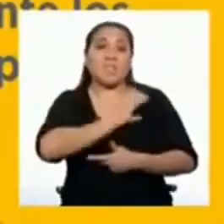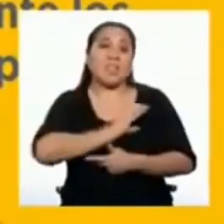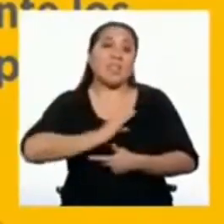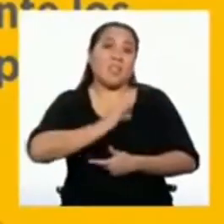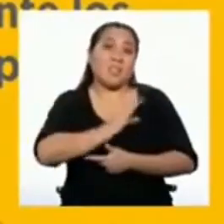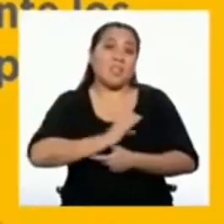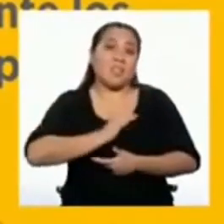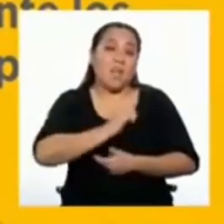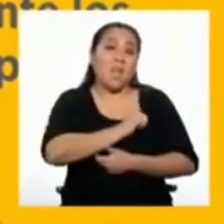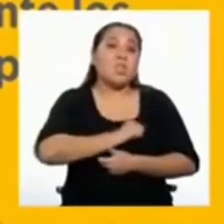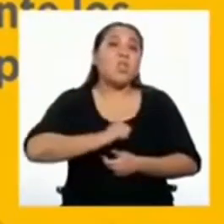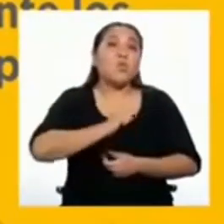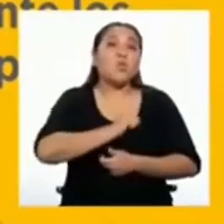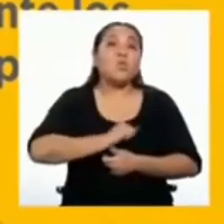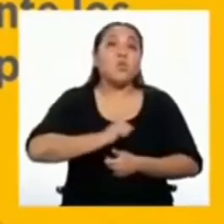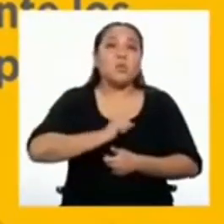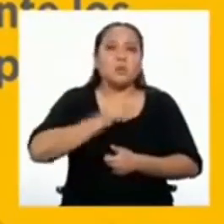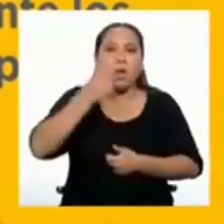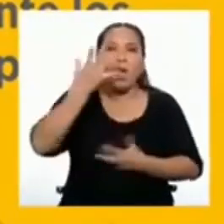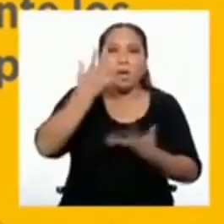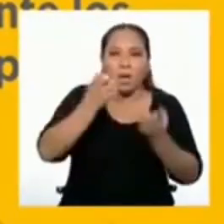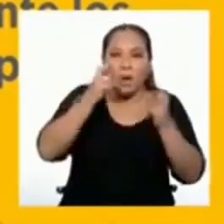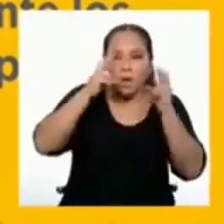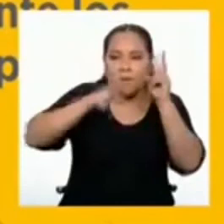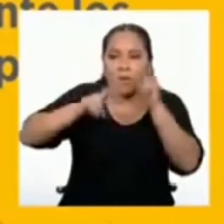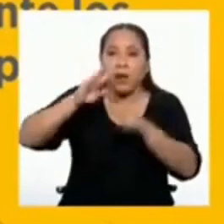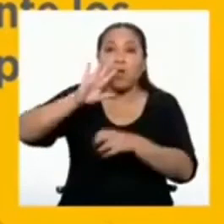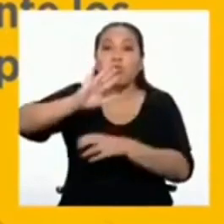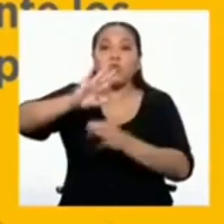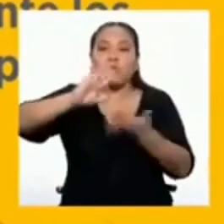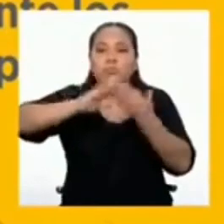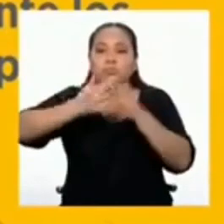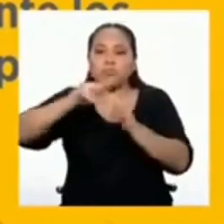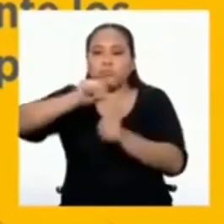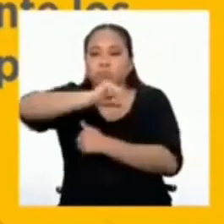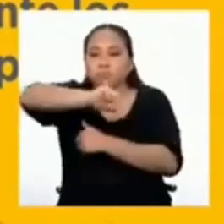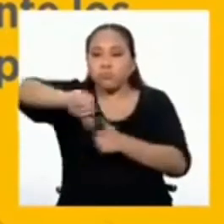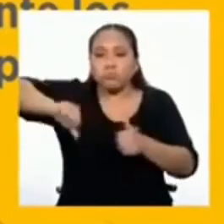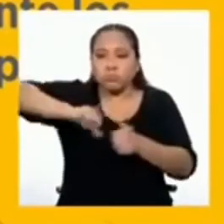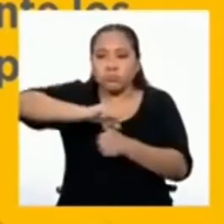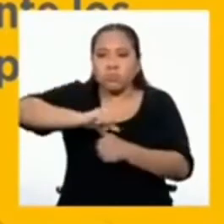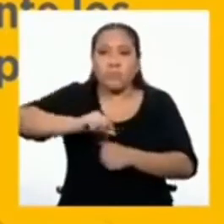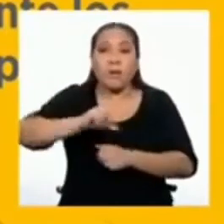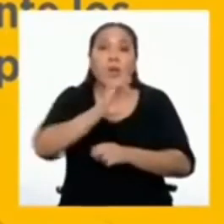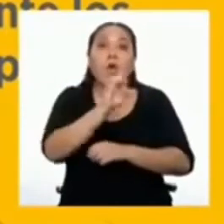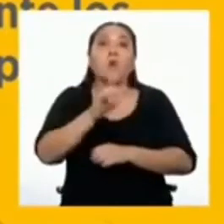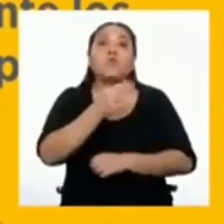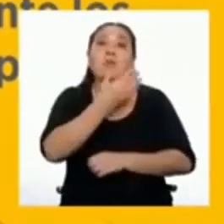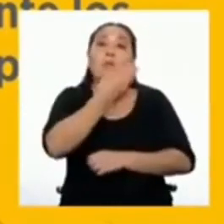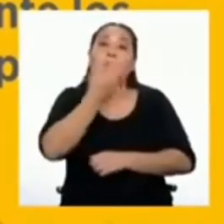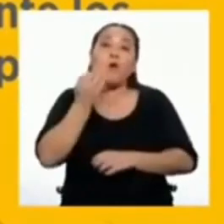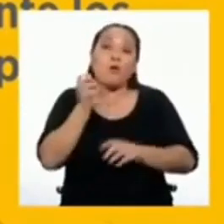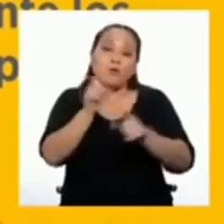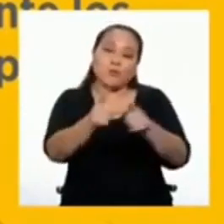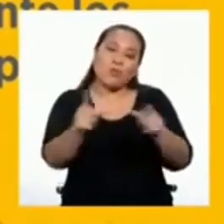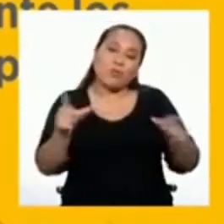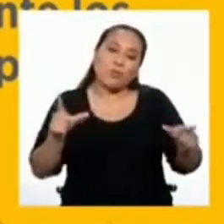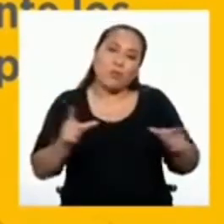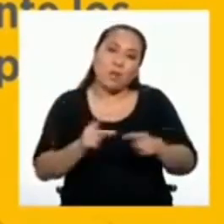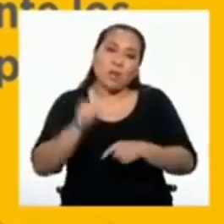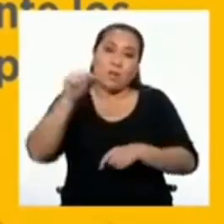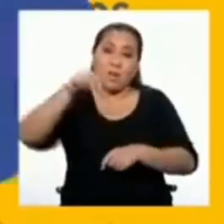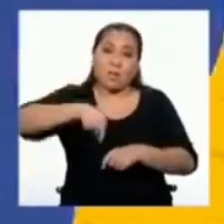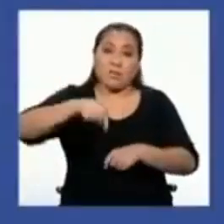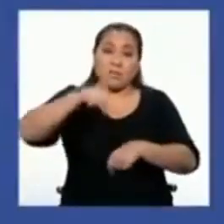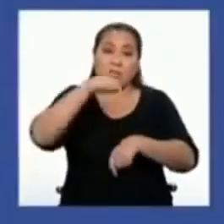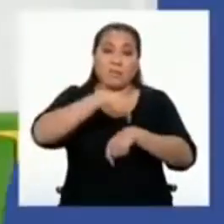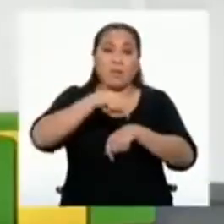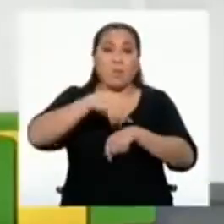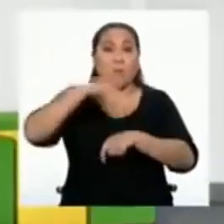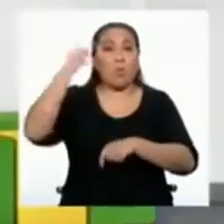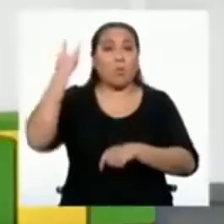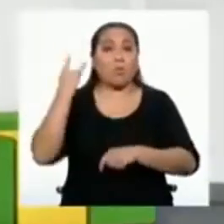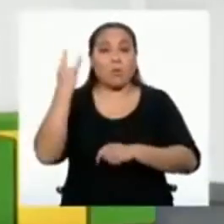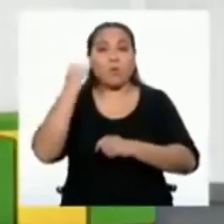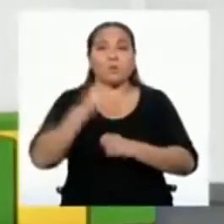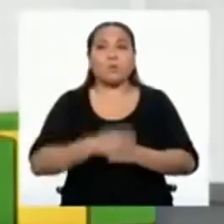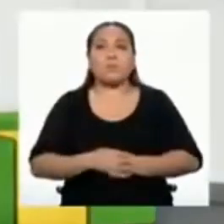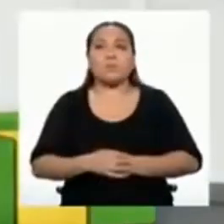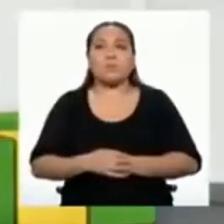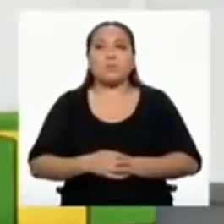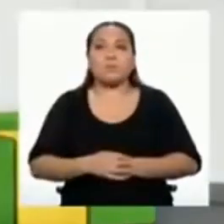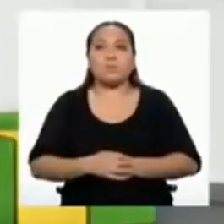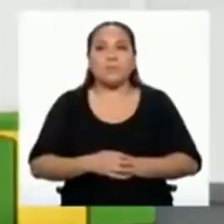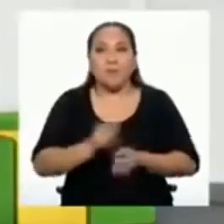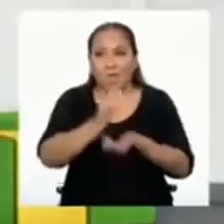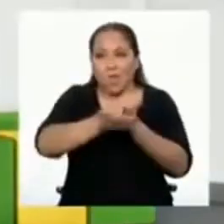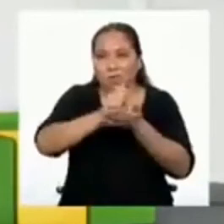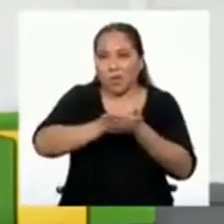ver en tu barrio o comunidad que permitan usar adecuadamente los espacios públicos en estos tiempos de pandemia. Ve anotando